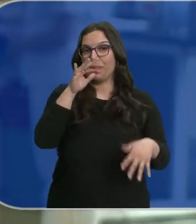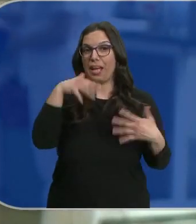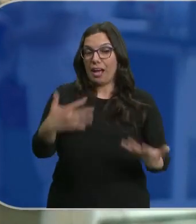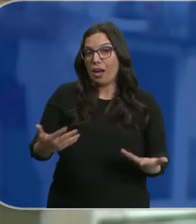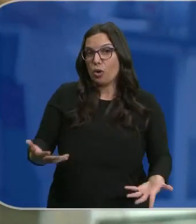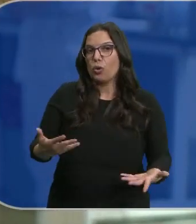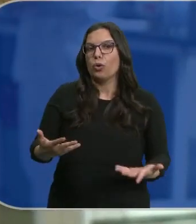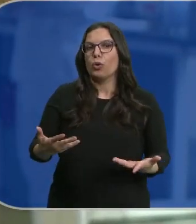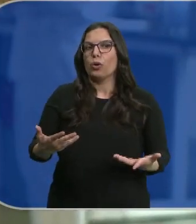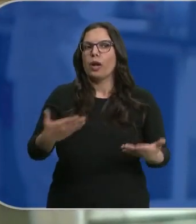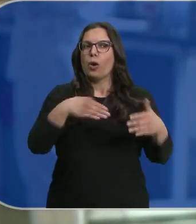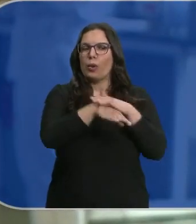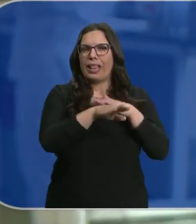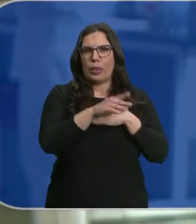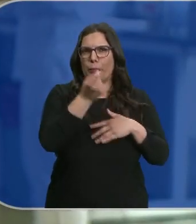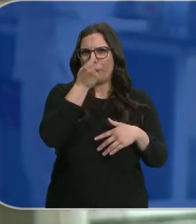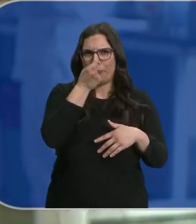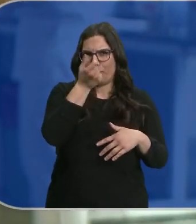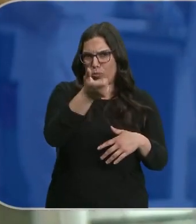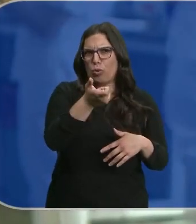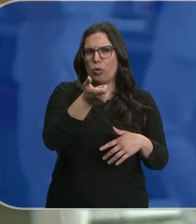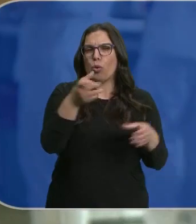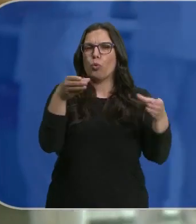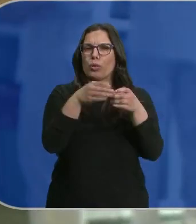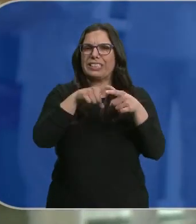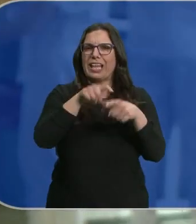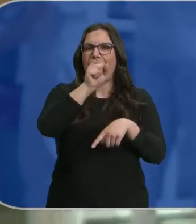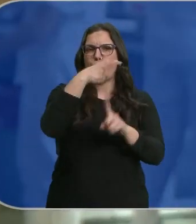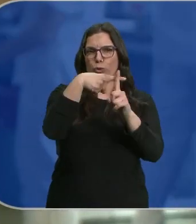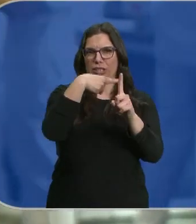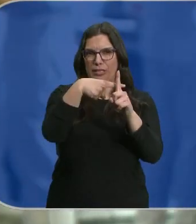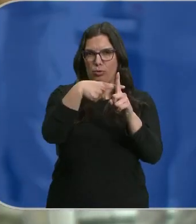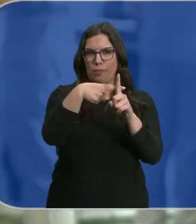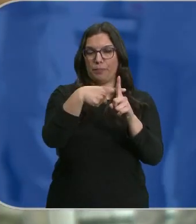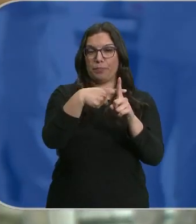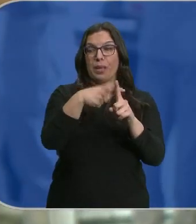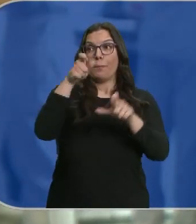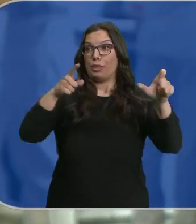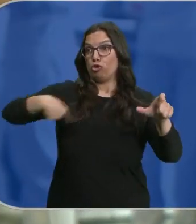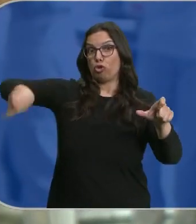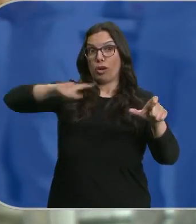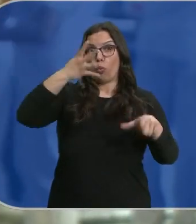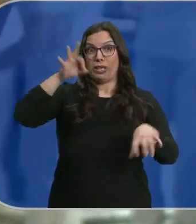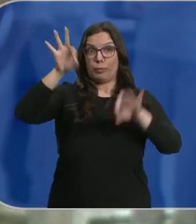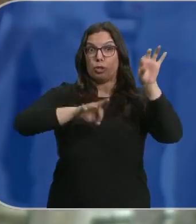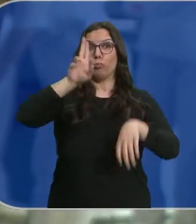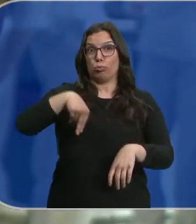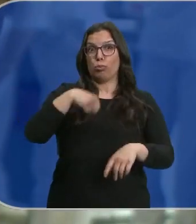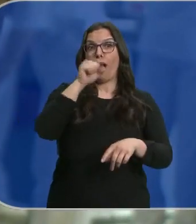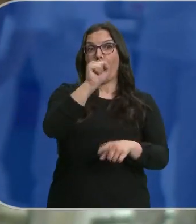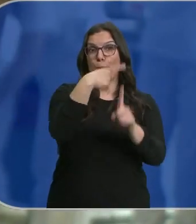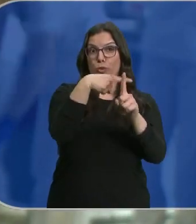mismo estamos con un stock muy bajo, extremadamente bajo, del grupo A positivo. El 40% de la población es A positivo.